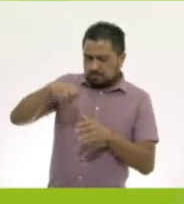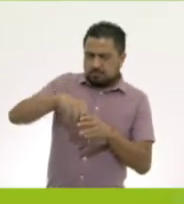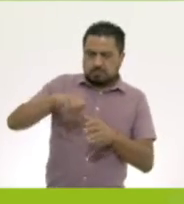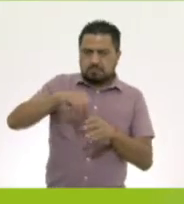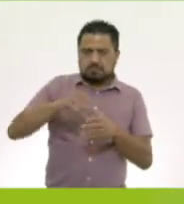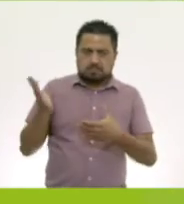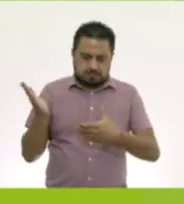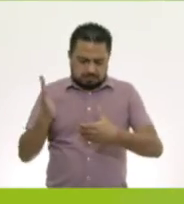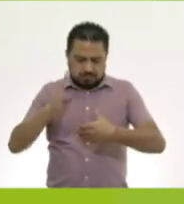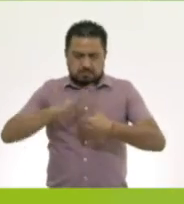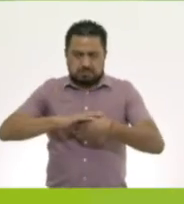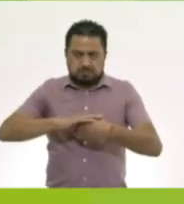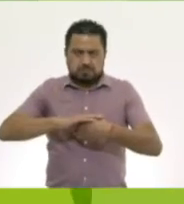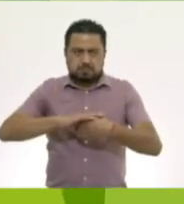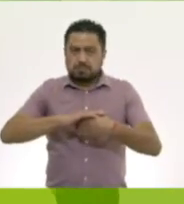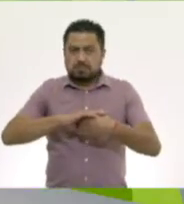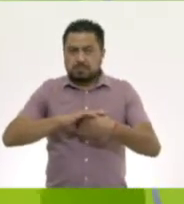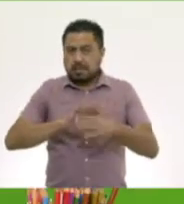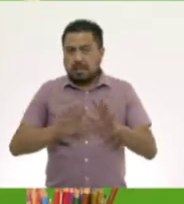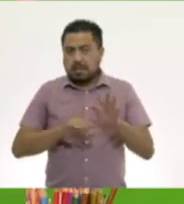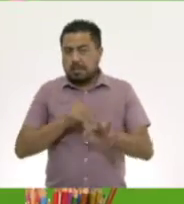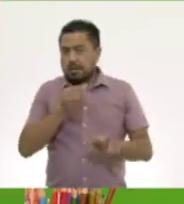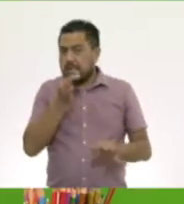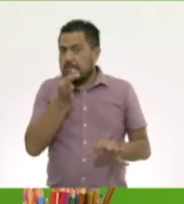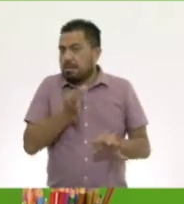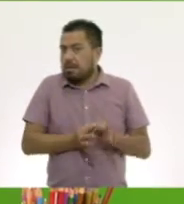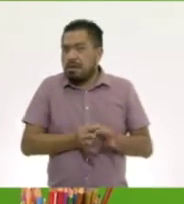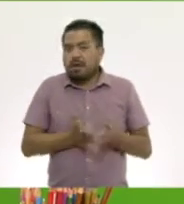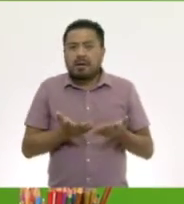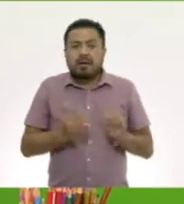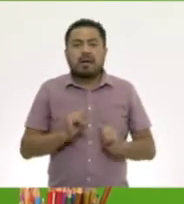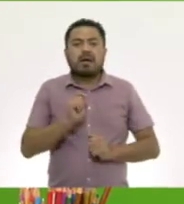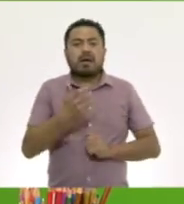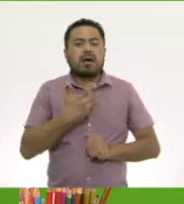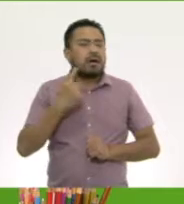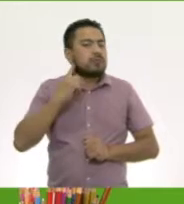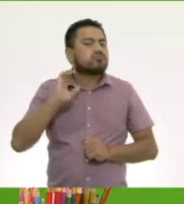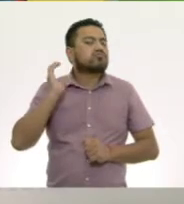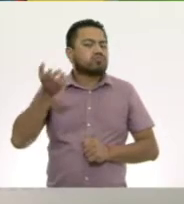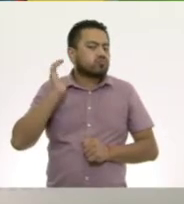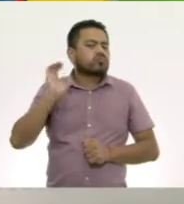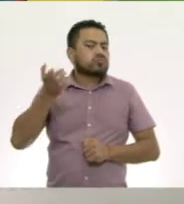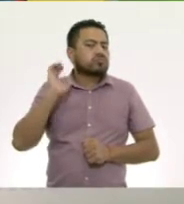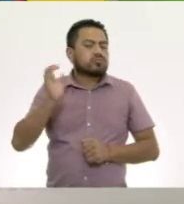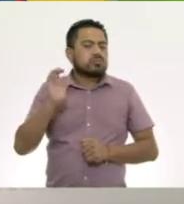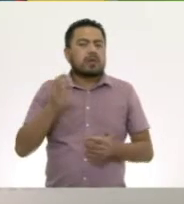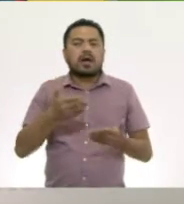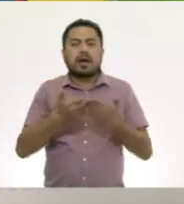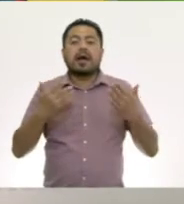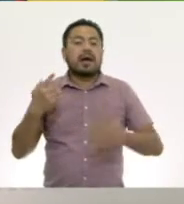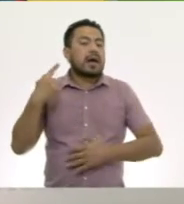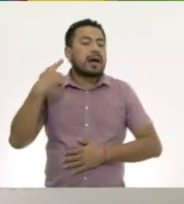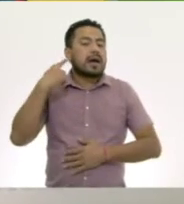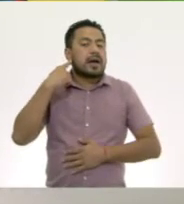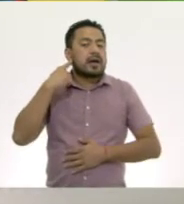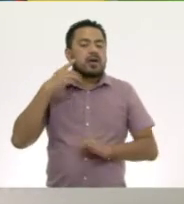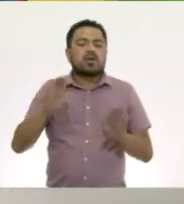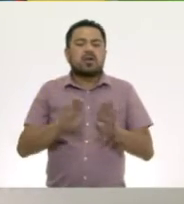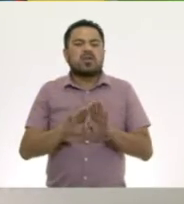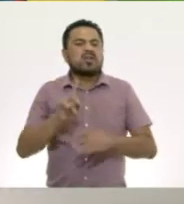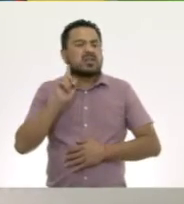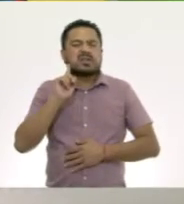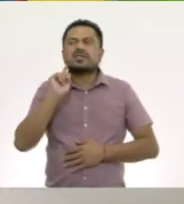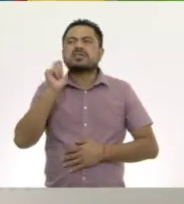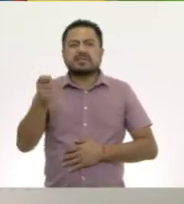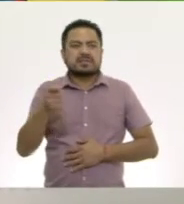del frasco. Lo cerramos... ¡Y listo! Ya tenemos una zonaja. Vamos a escuchar cómo suena.